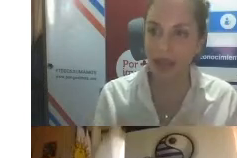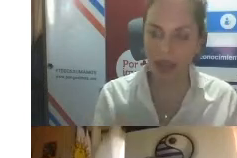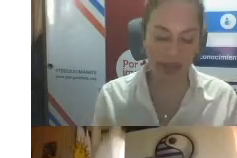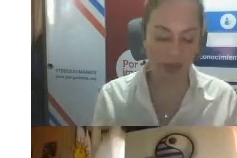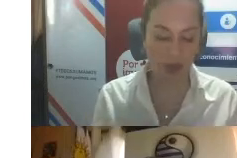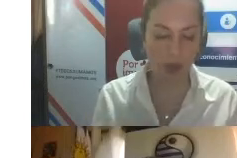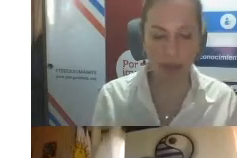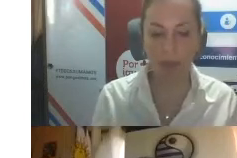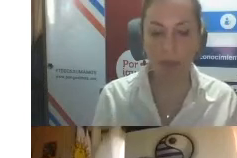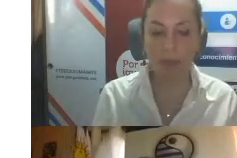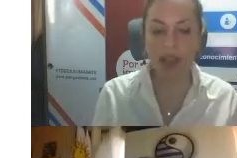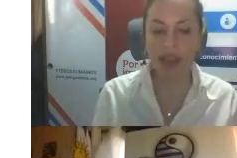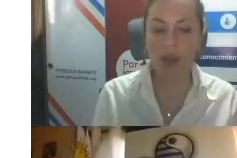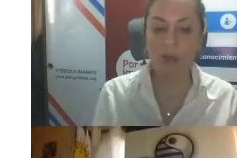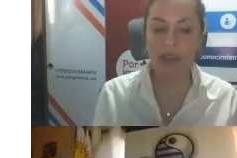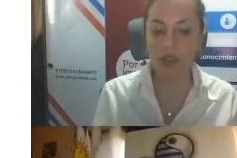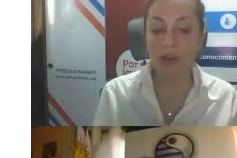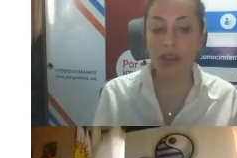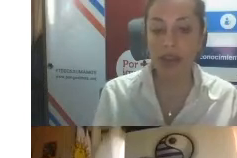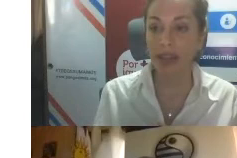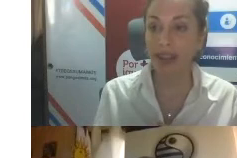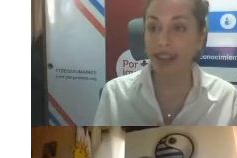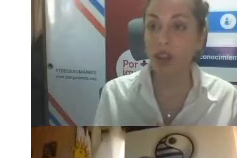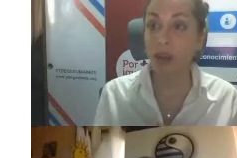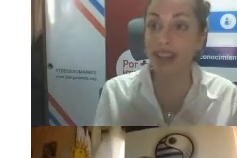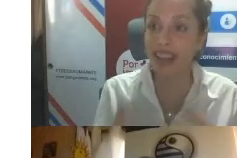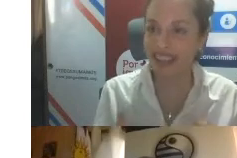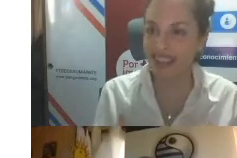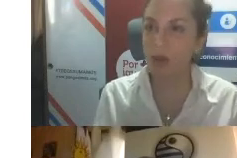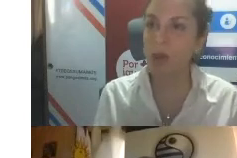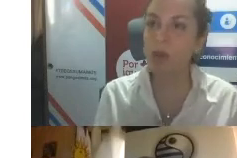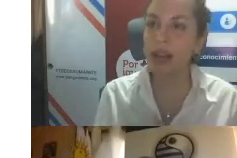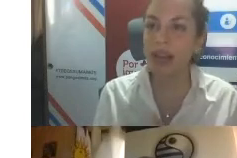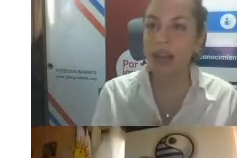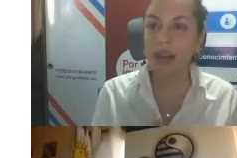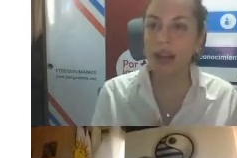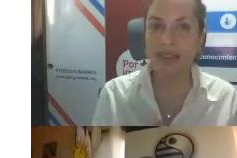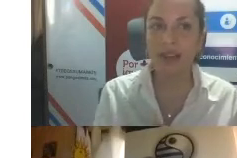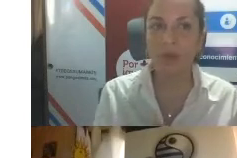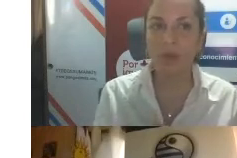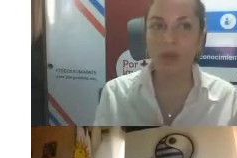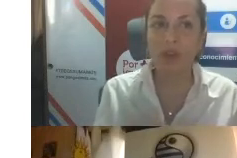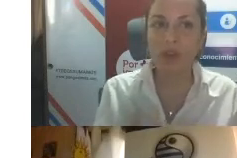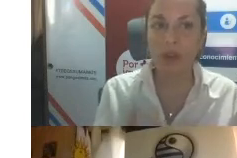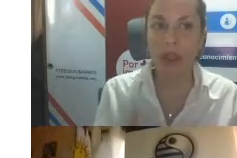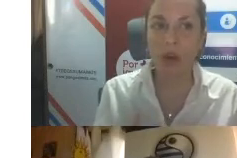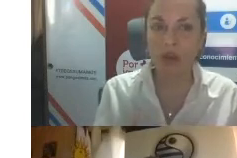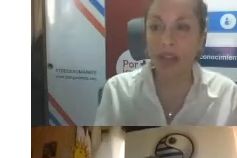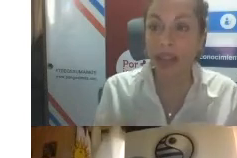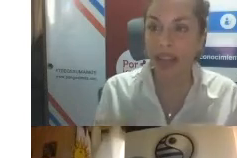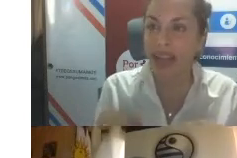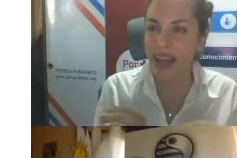a ir contando. La Convención, que en 2006 se promulga, quizás no todos